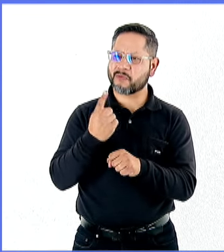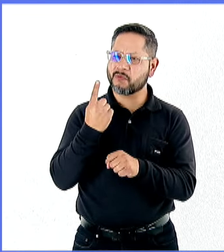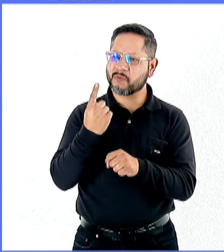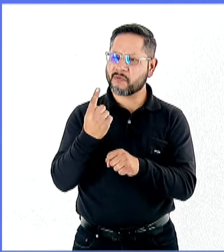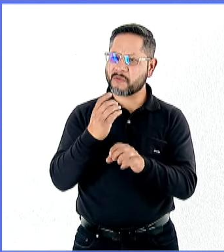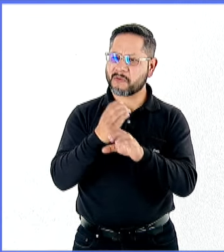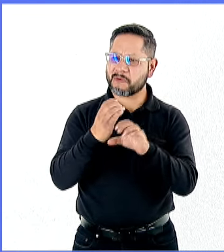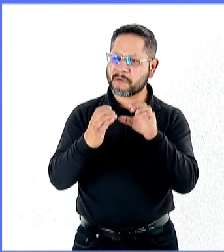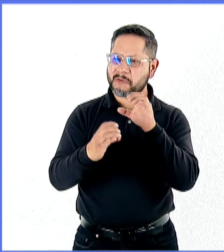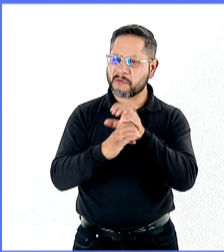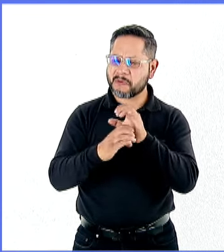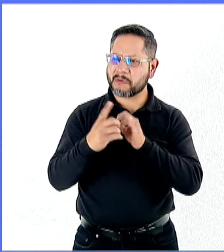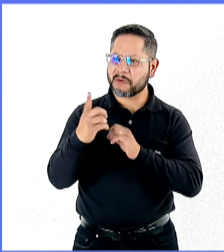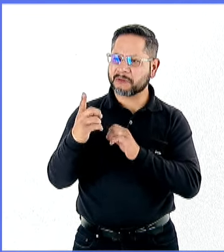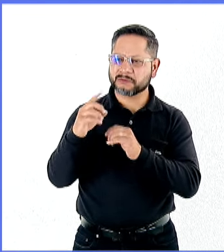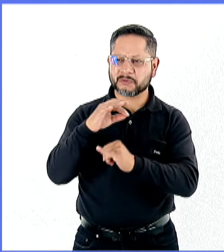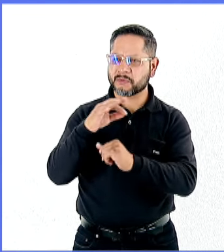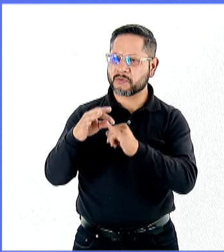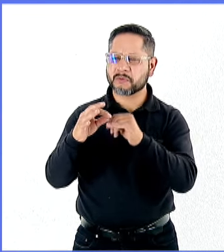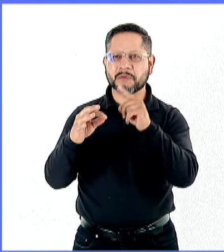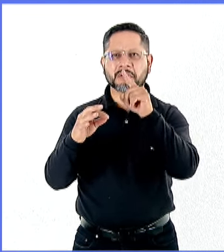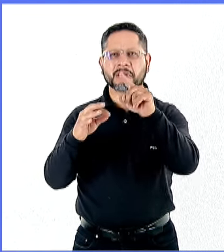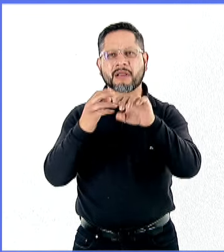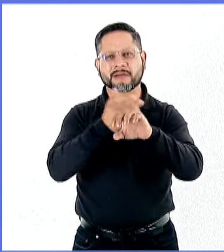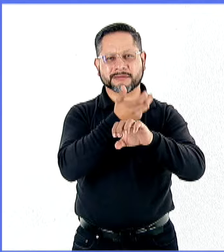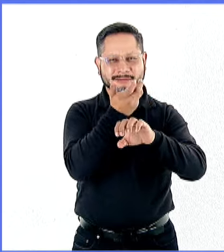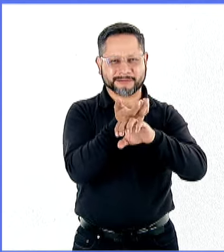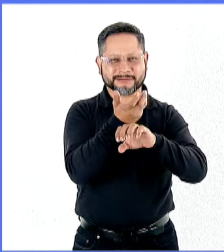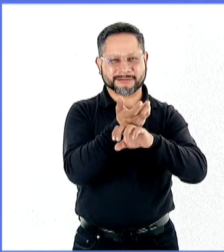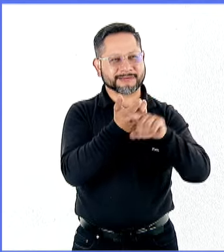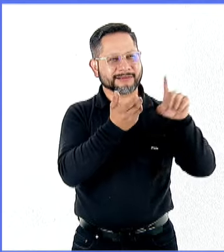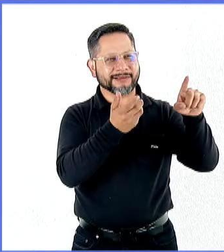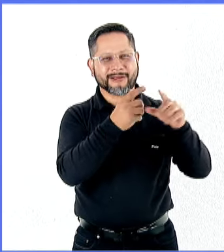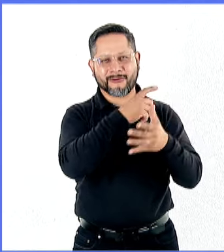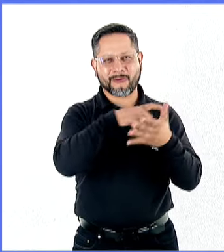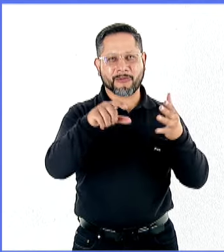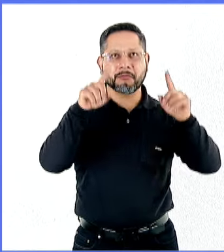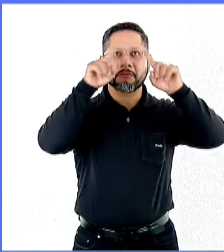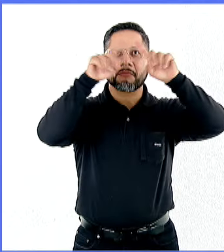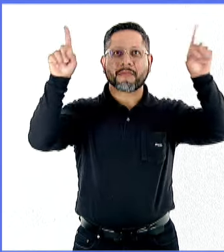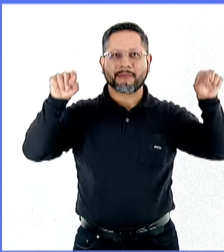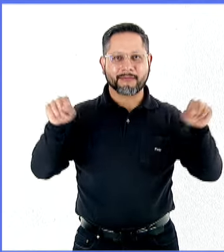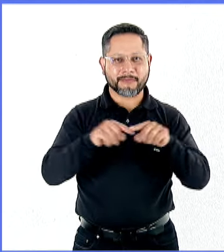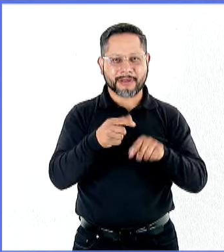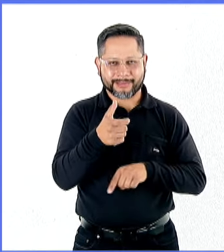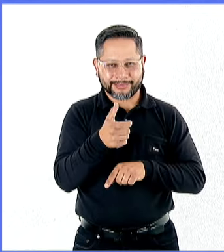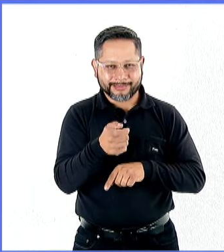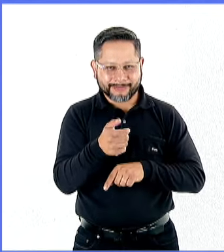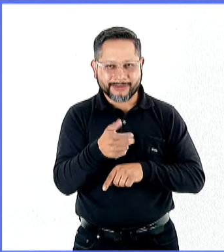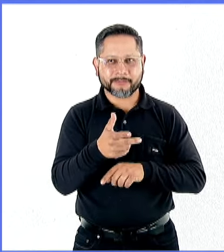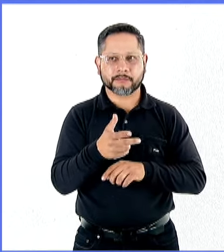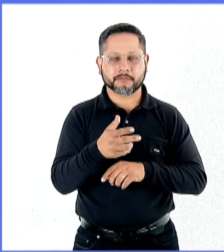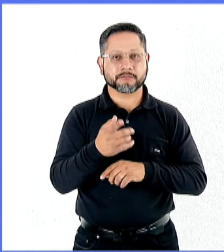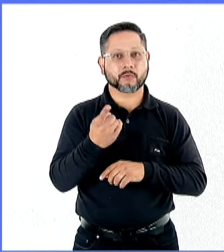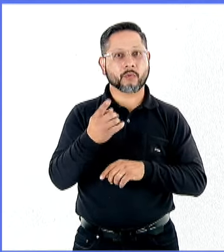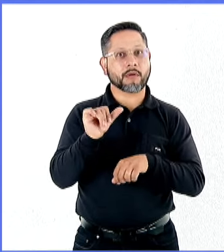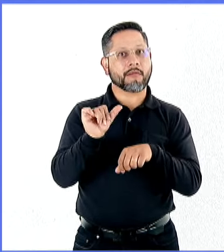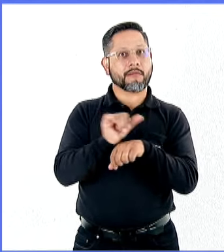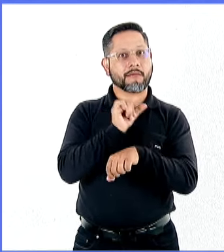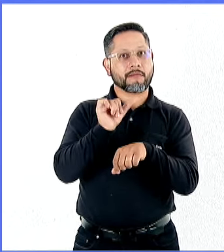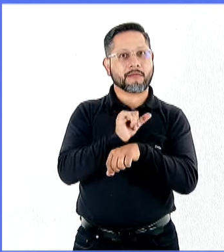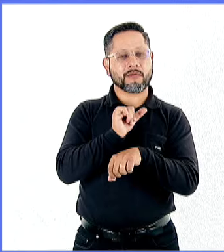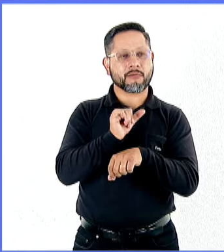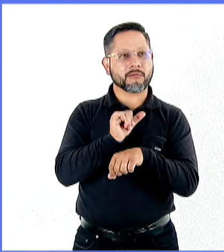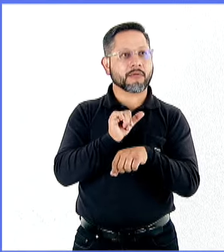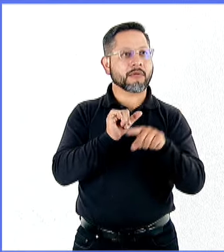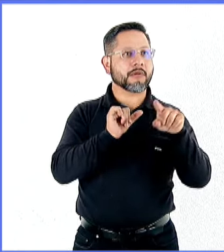final que termina con algún consumidor estadounidense, una pantalla plana, un automóvil, se va ensamblando en distintas partes